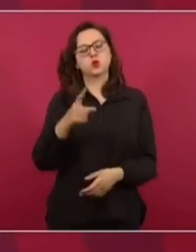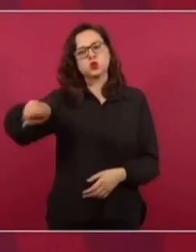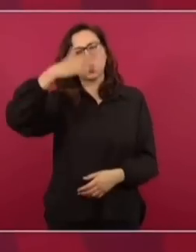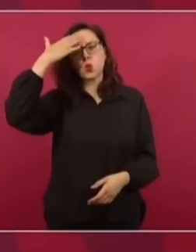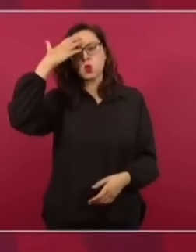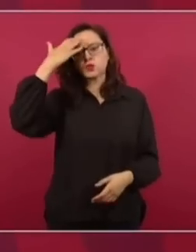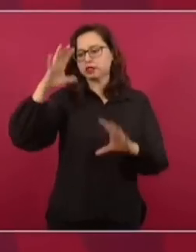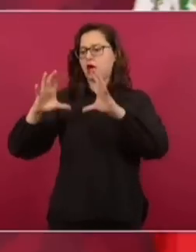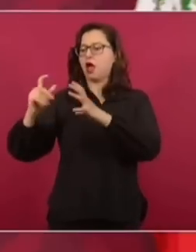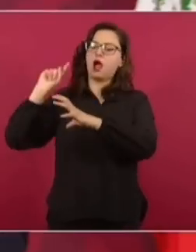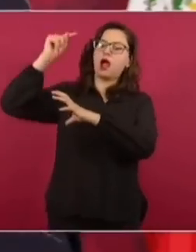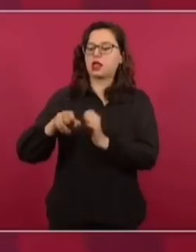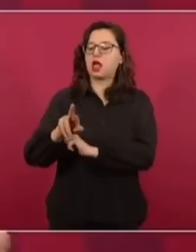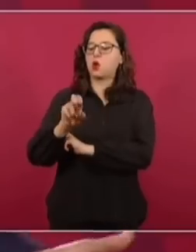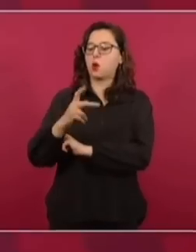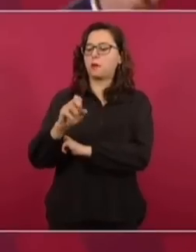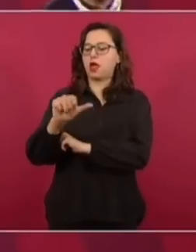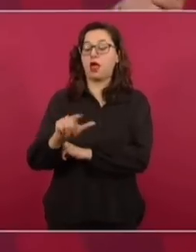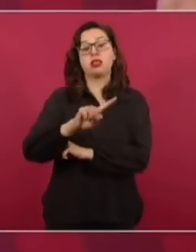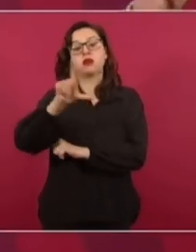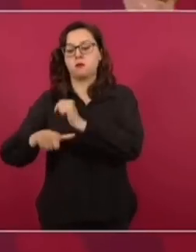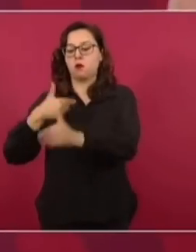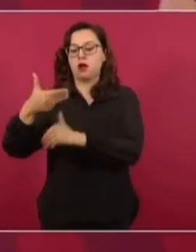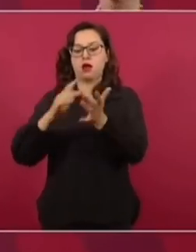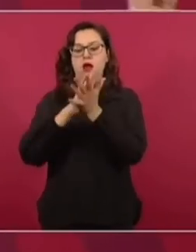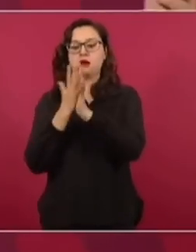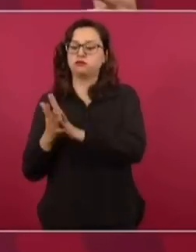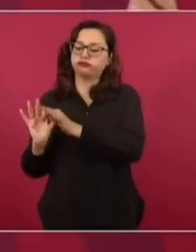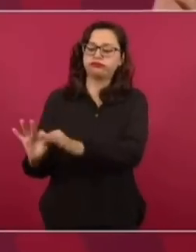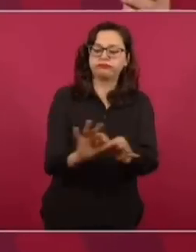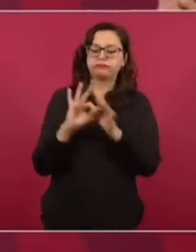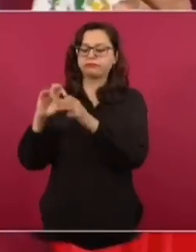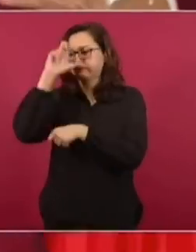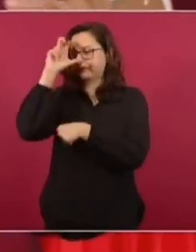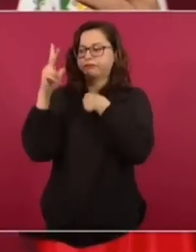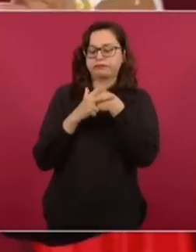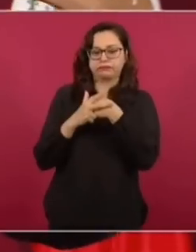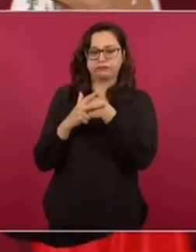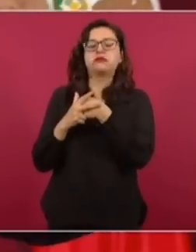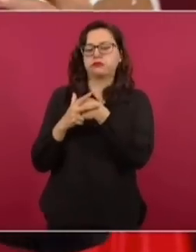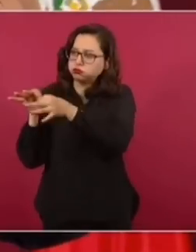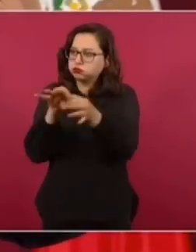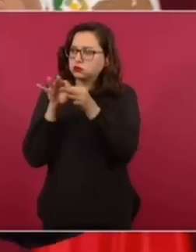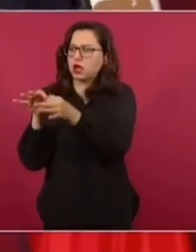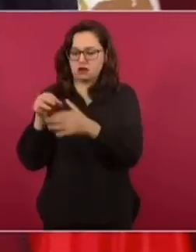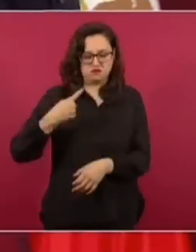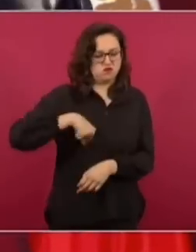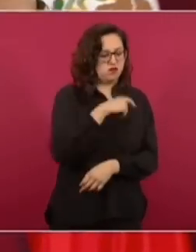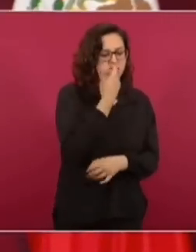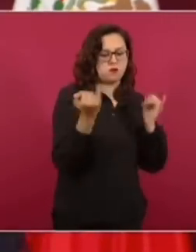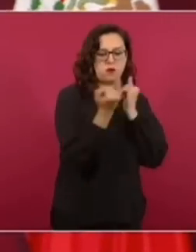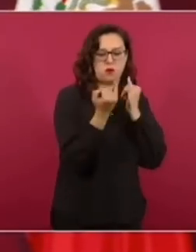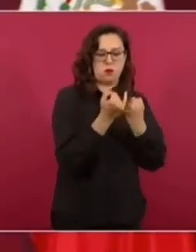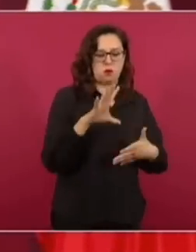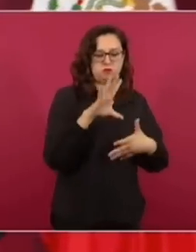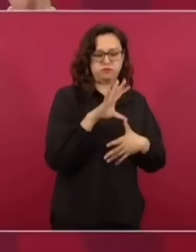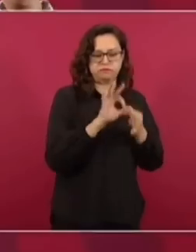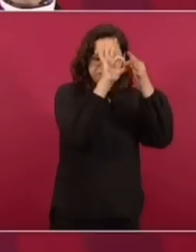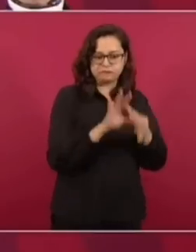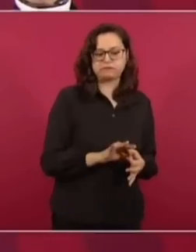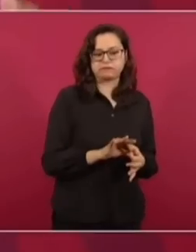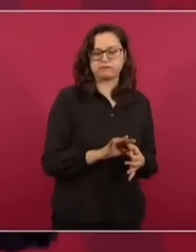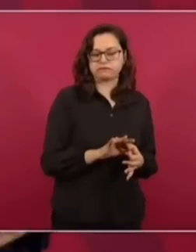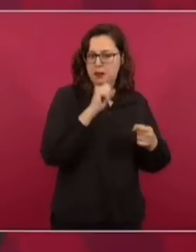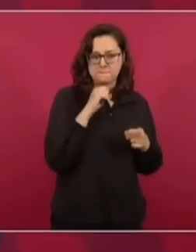comunidad europea, así queremos la unidad de todo el continente americano. Una especie de unión europea